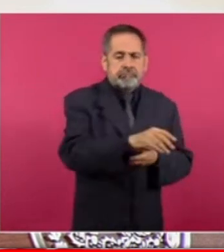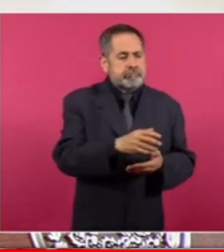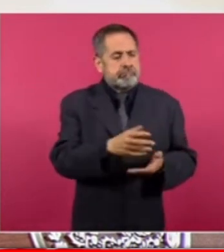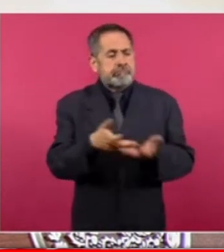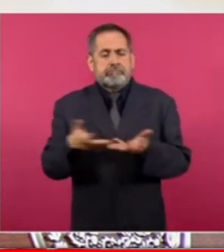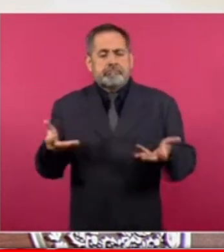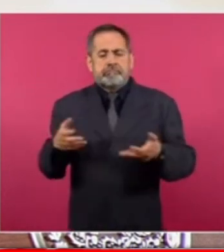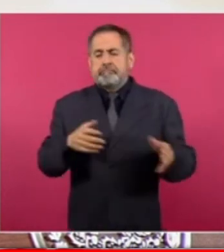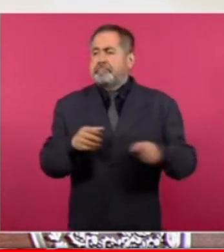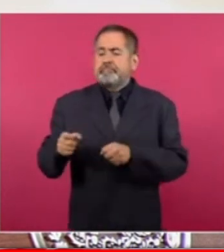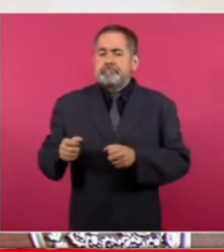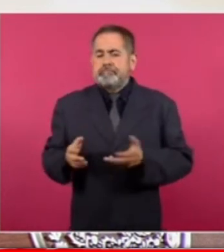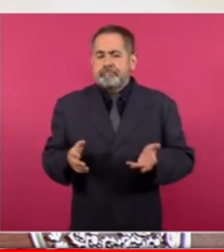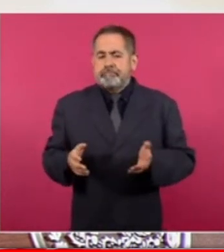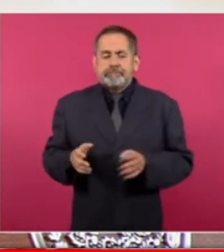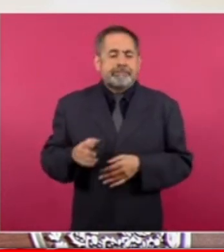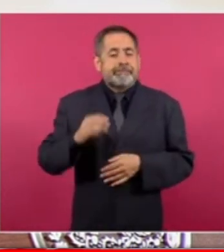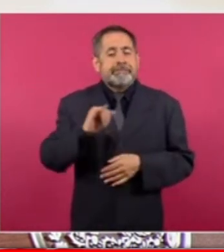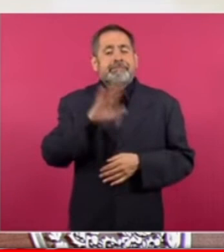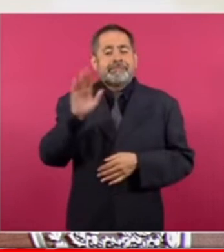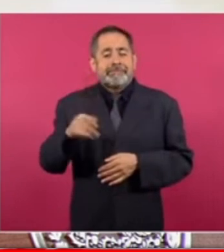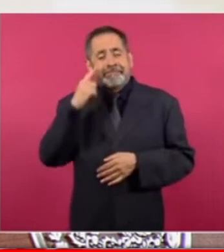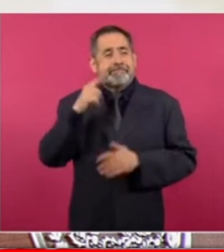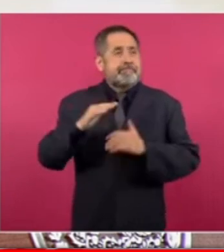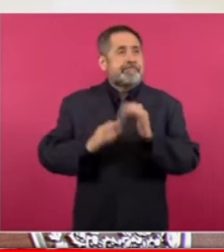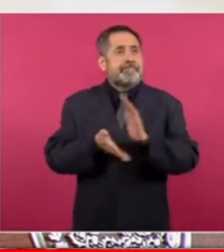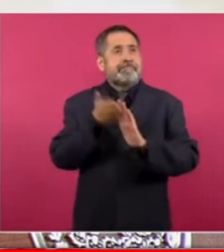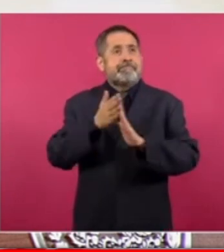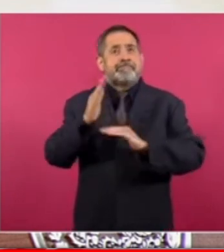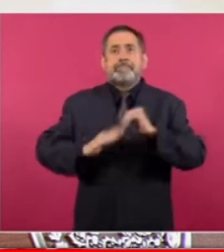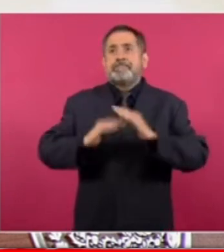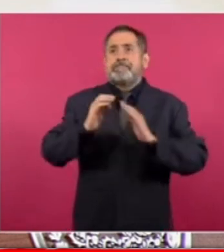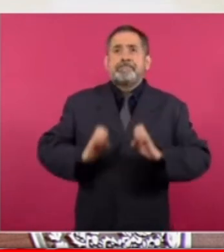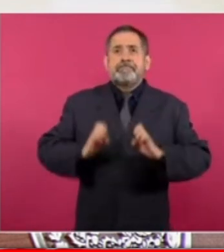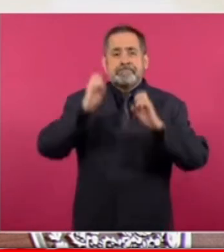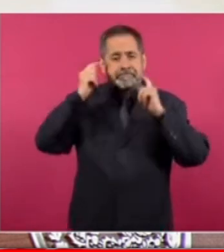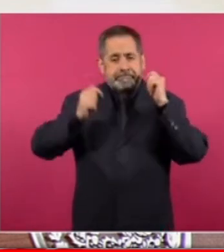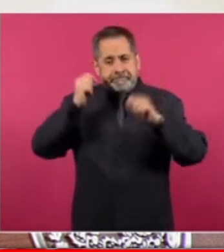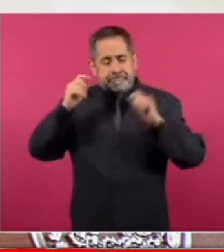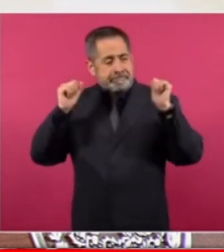y supuestamente era para un desarrollo turístico pero pues no